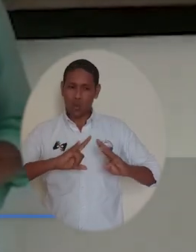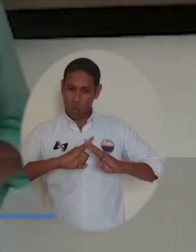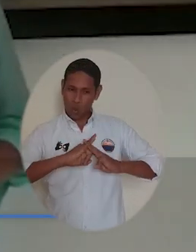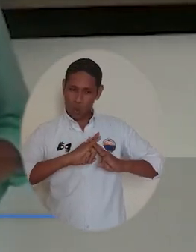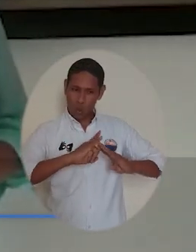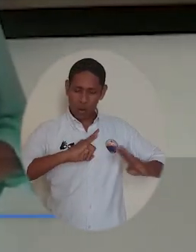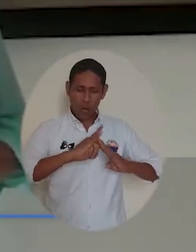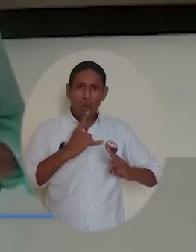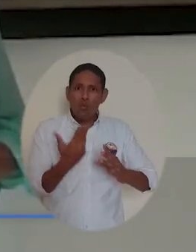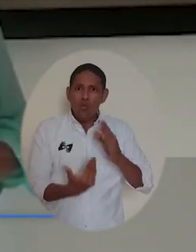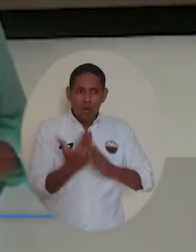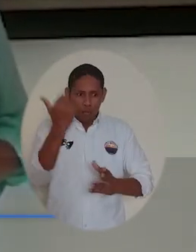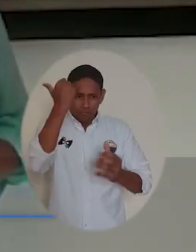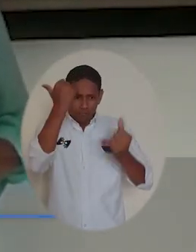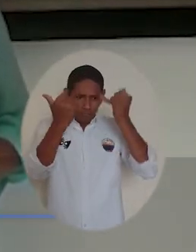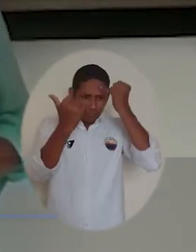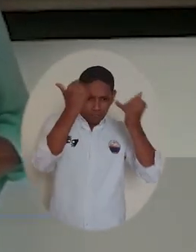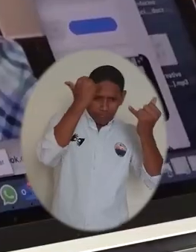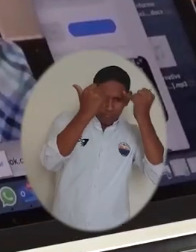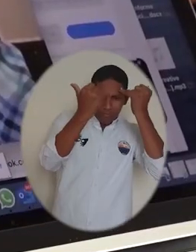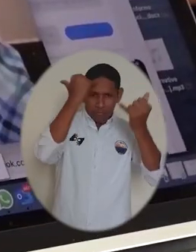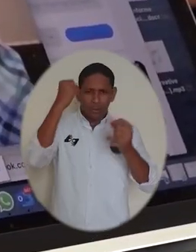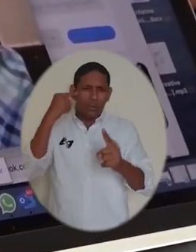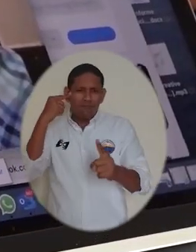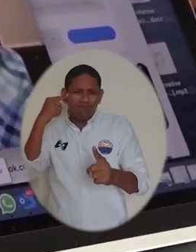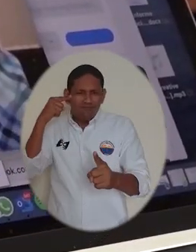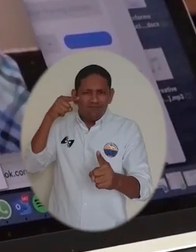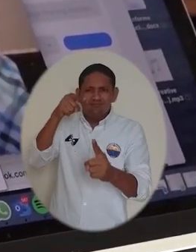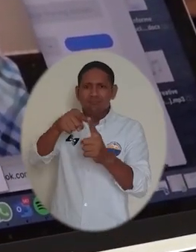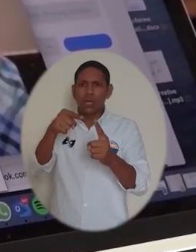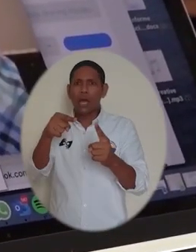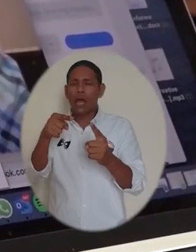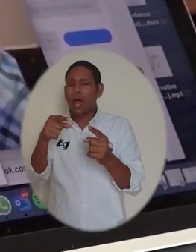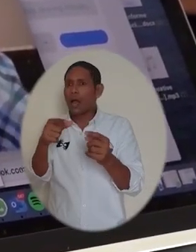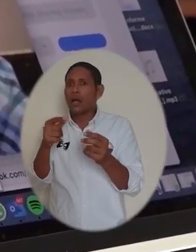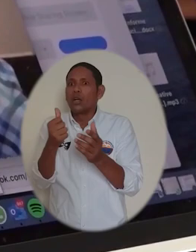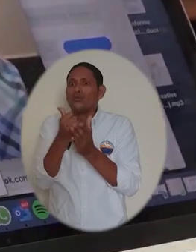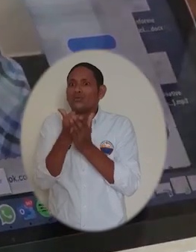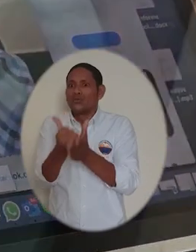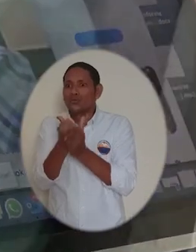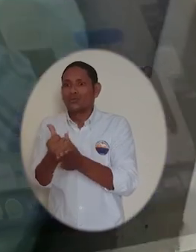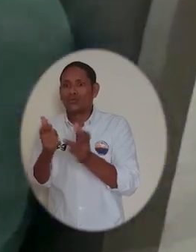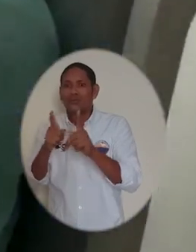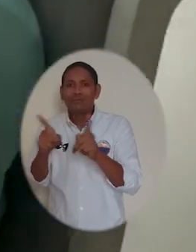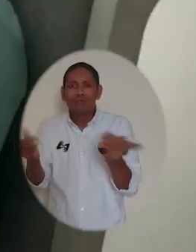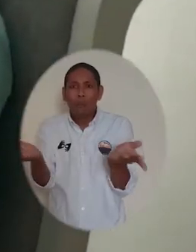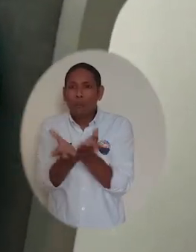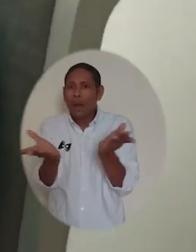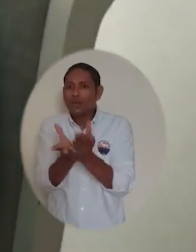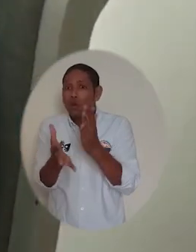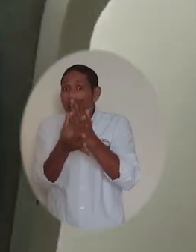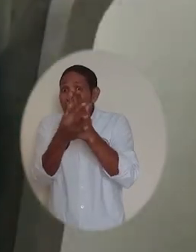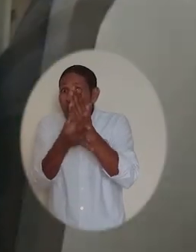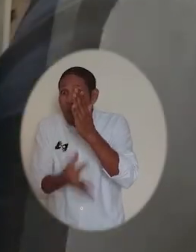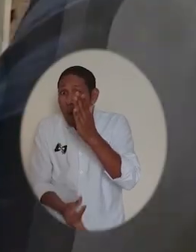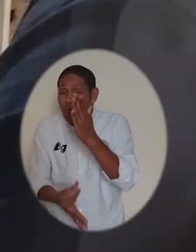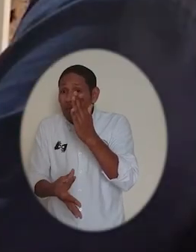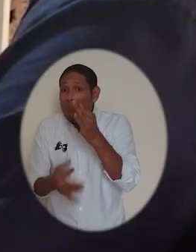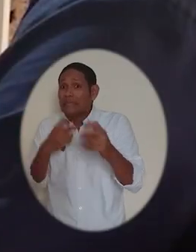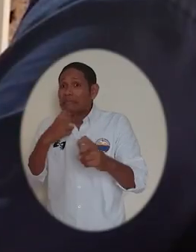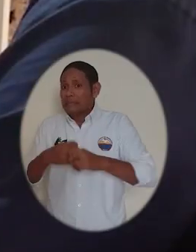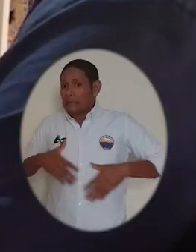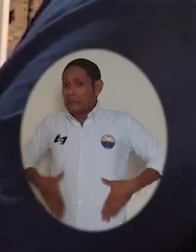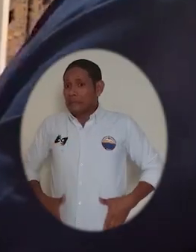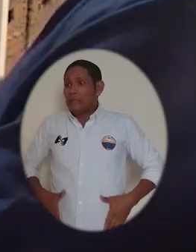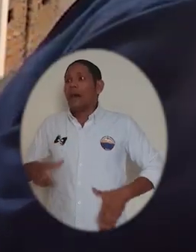asertivas, donde la universidad se ha reinventado muchas acciones para beneficiar especialmente a los